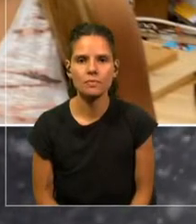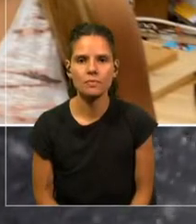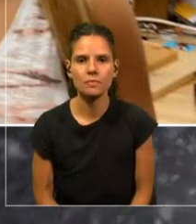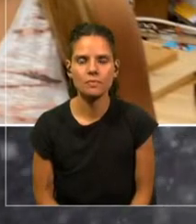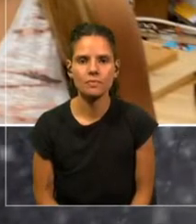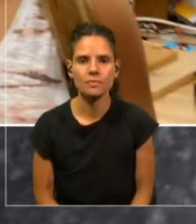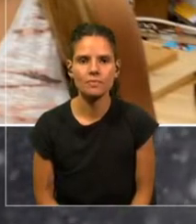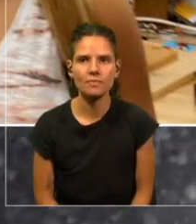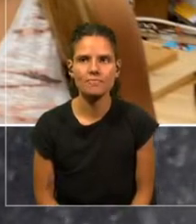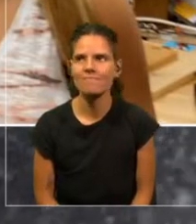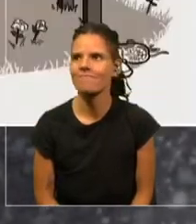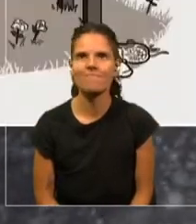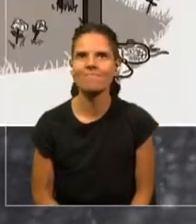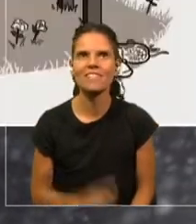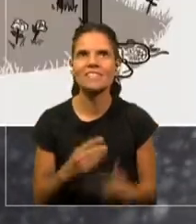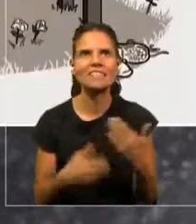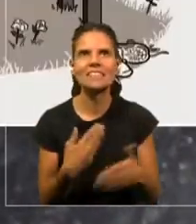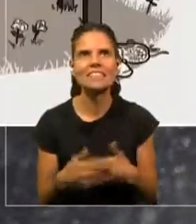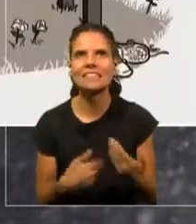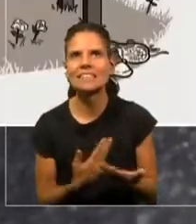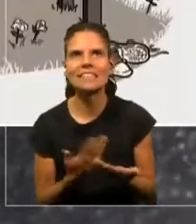No funciona el video.